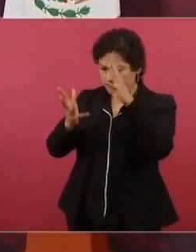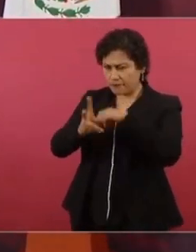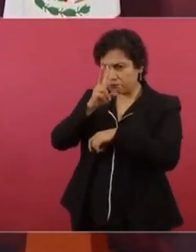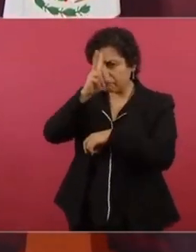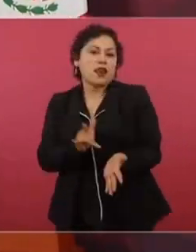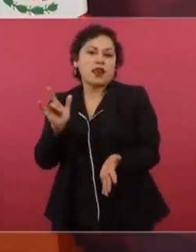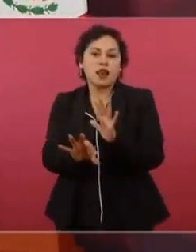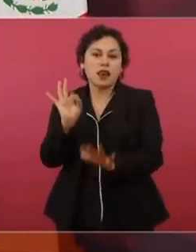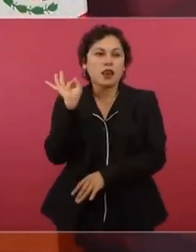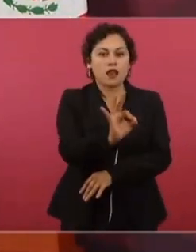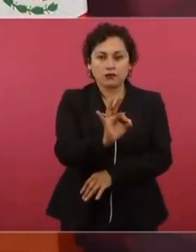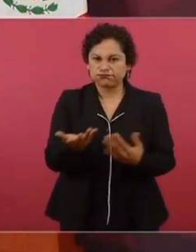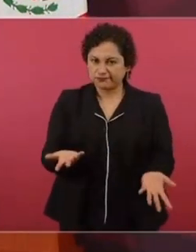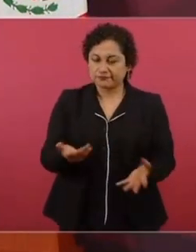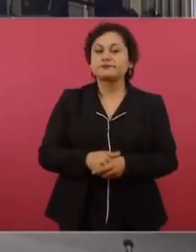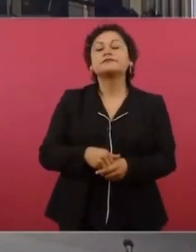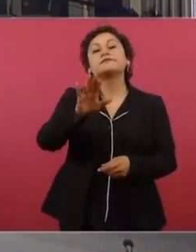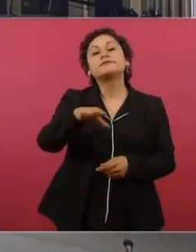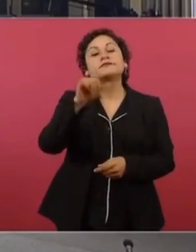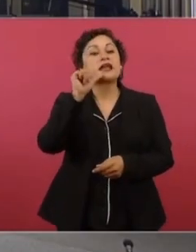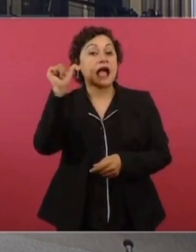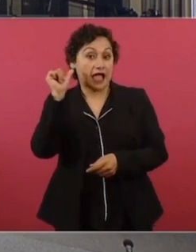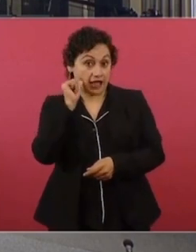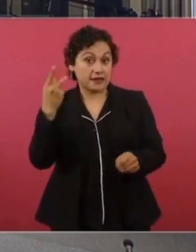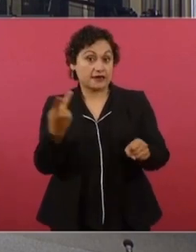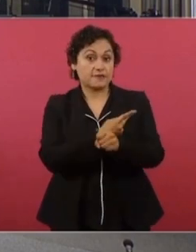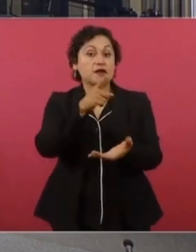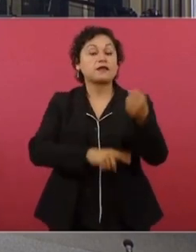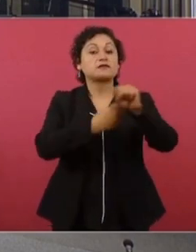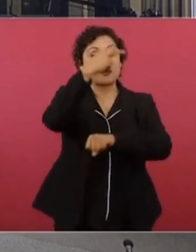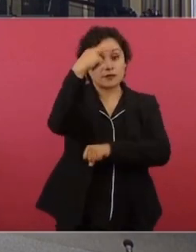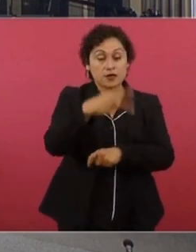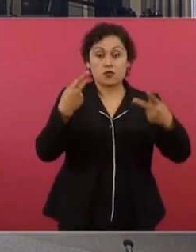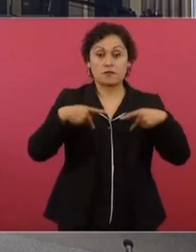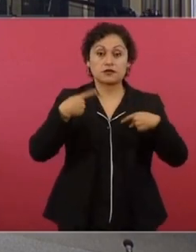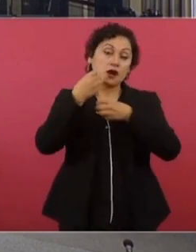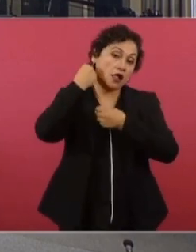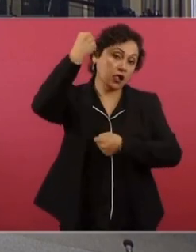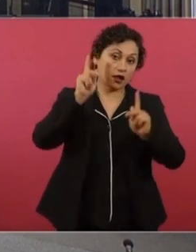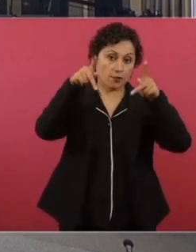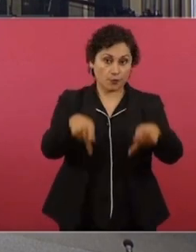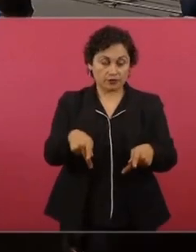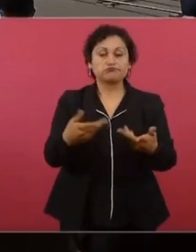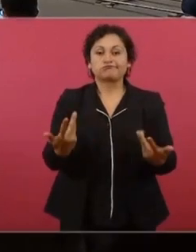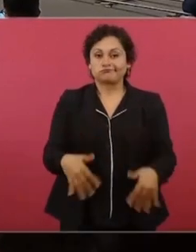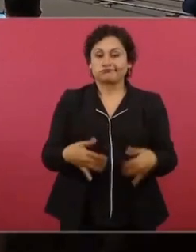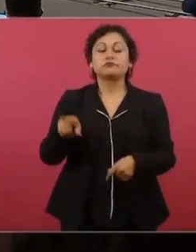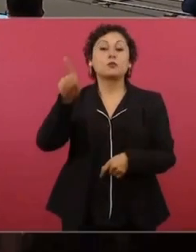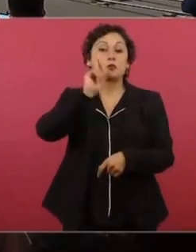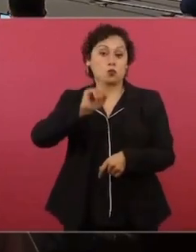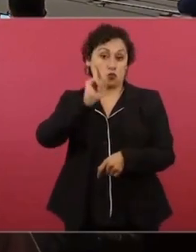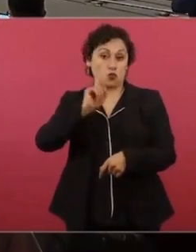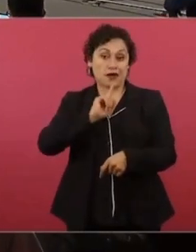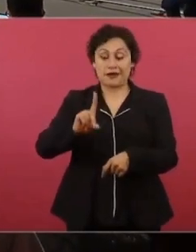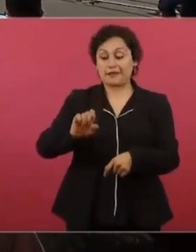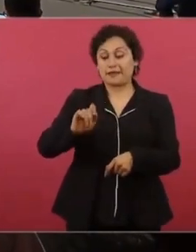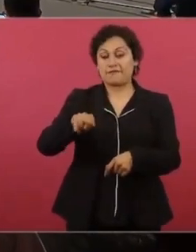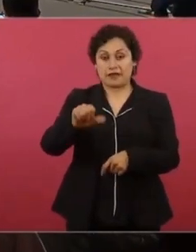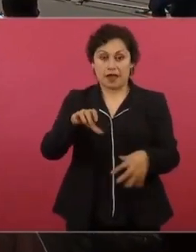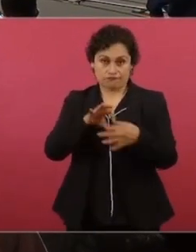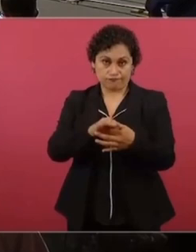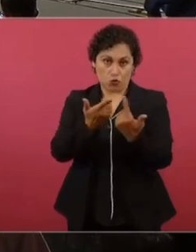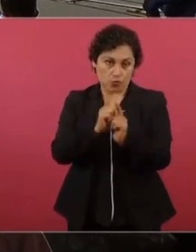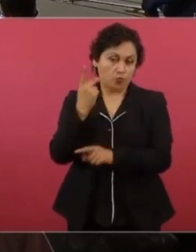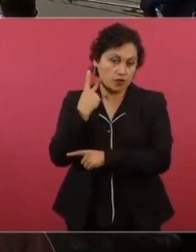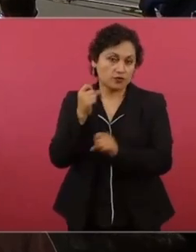y tantos homicidios en Guanajuato. Justo ayer que fue lo del tema de lo de este colgado que apareció en el Estado de México, pues justo que llega Delfina, que es afina su viola morena, van a empezar